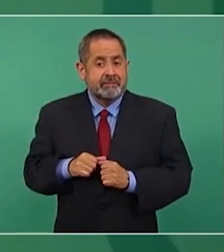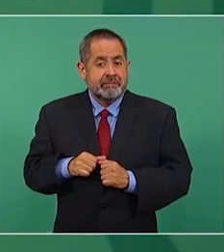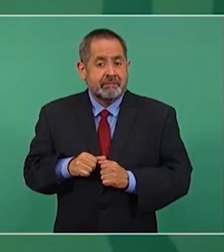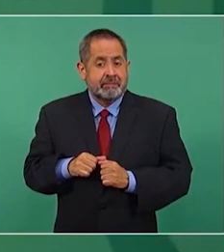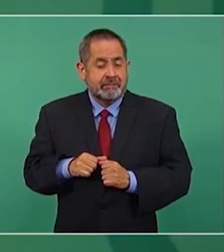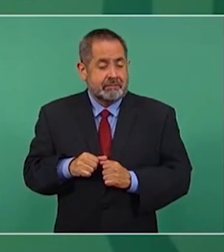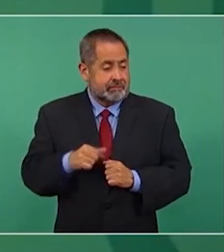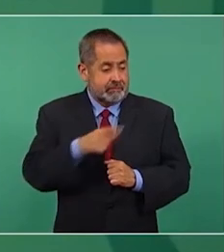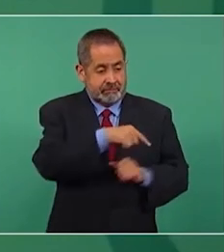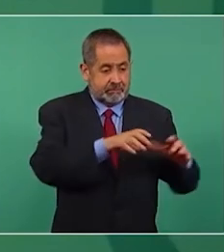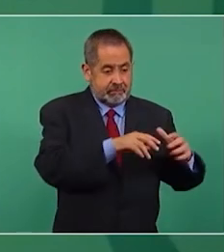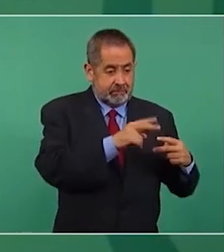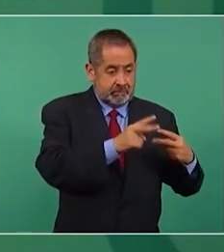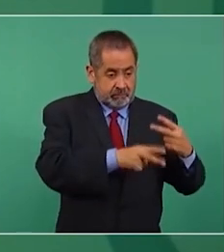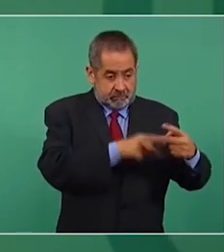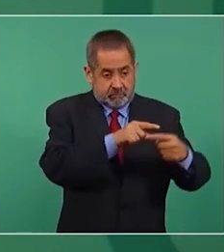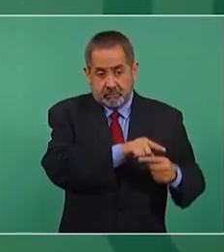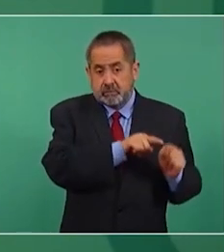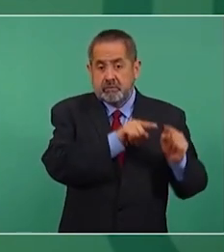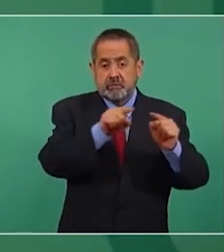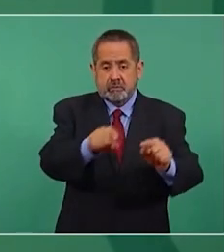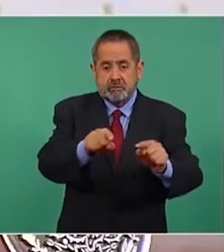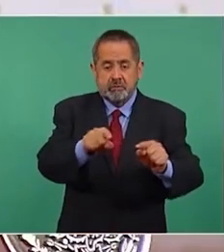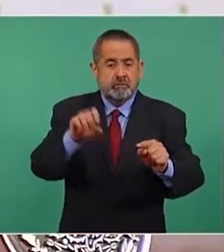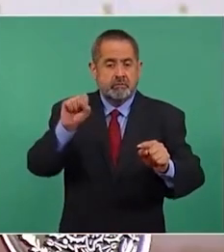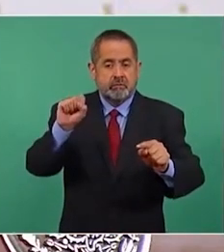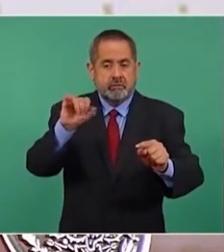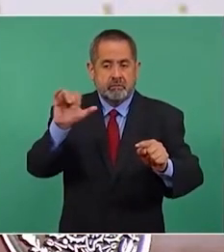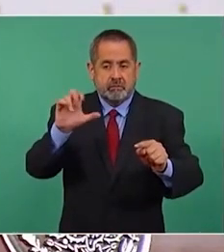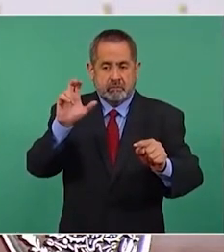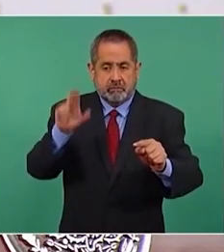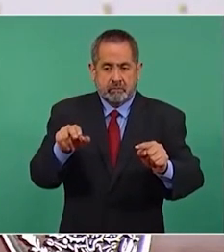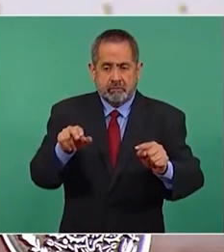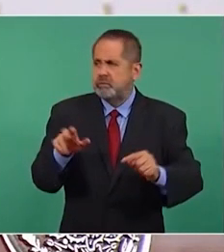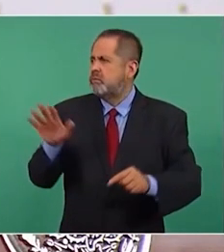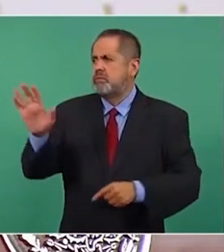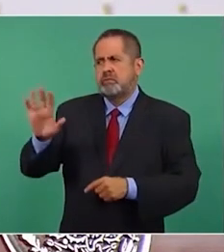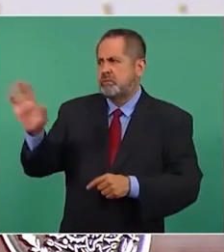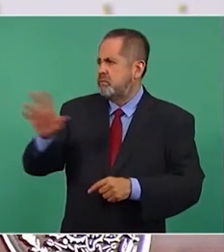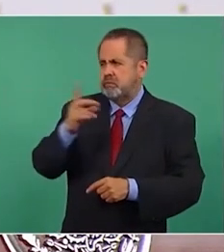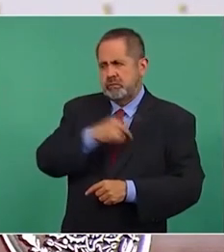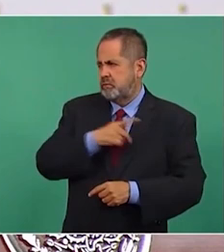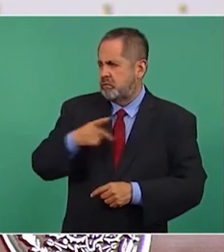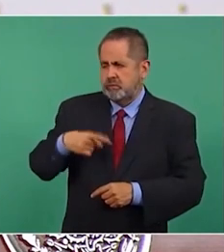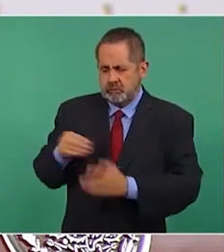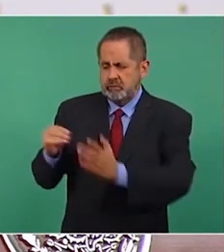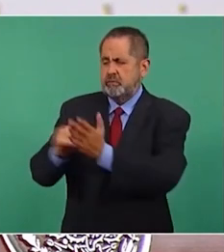a la Suprema Corte a decir que era inconstitucional